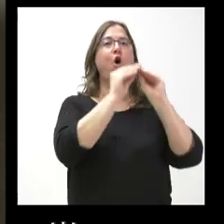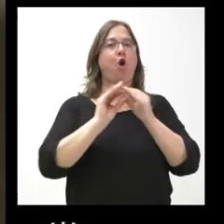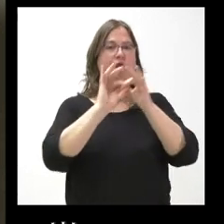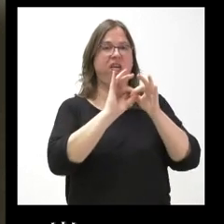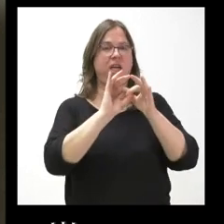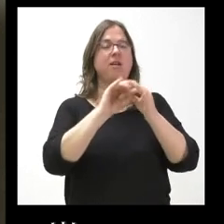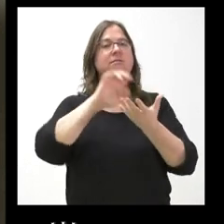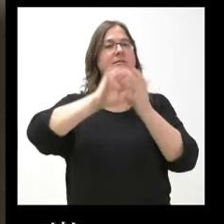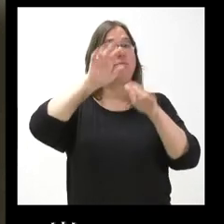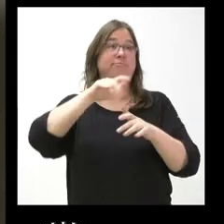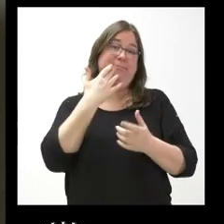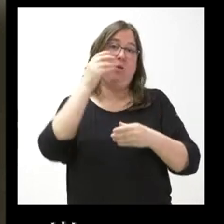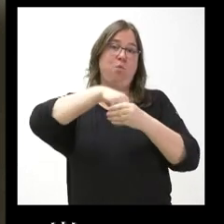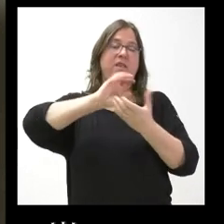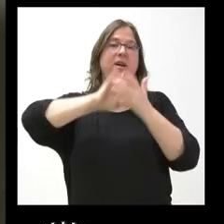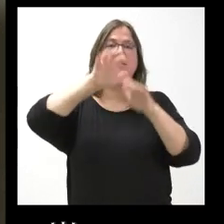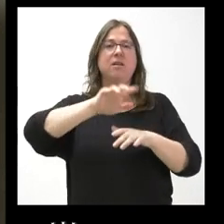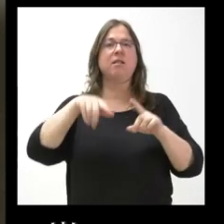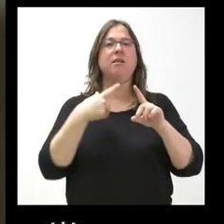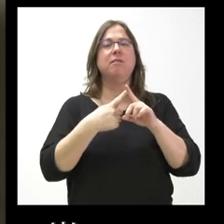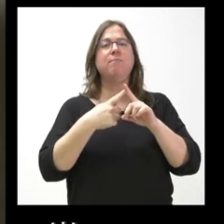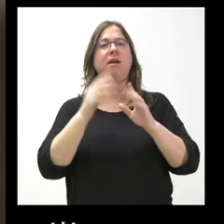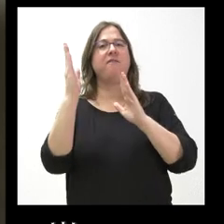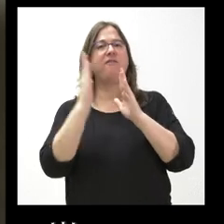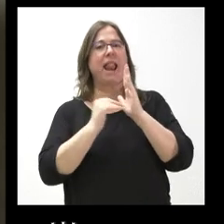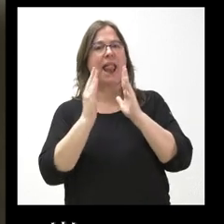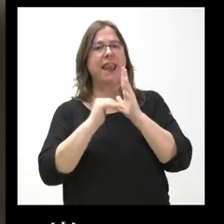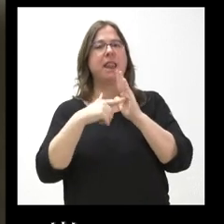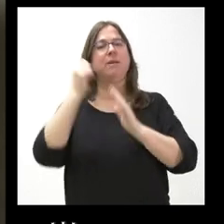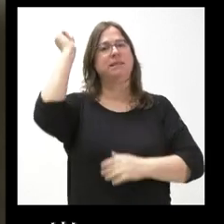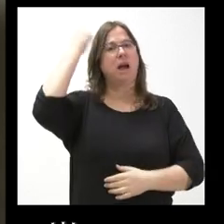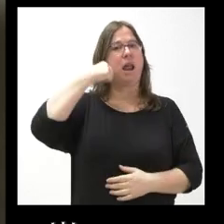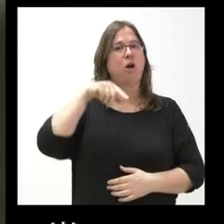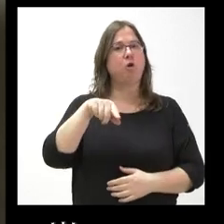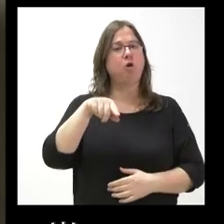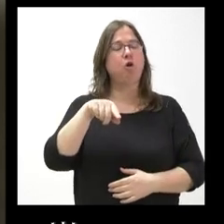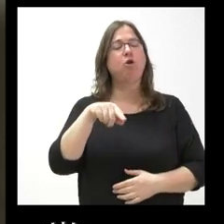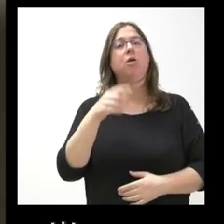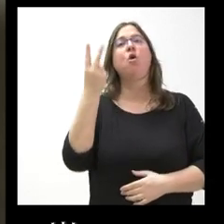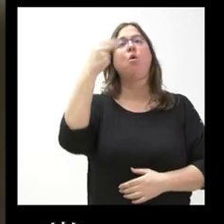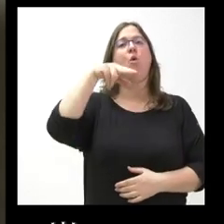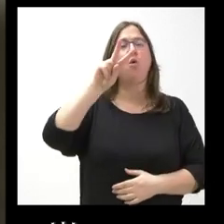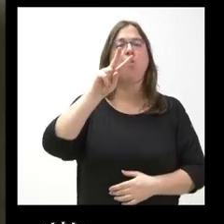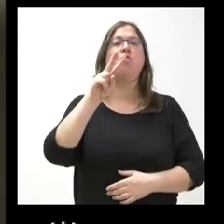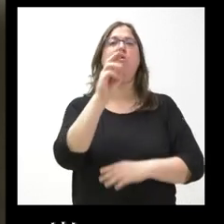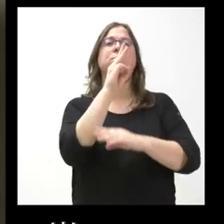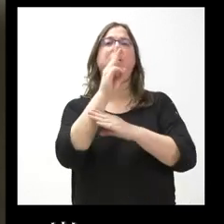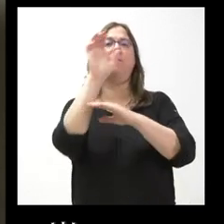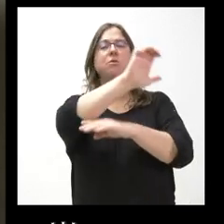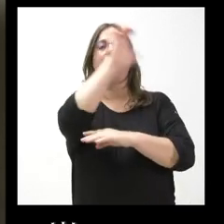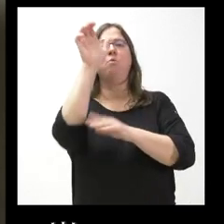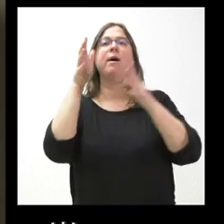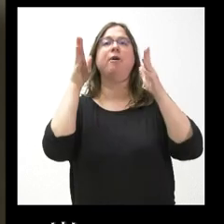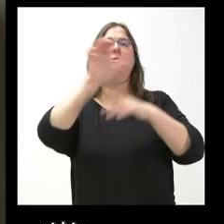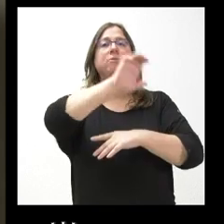de Castilla, entre ellas las de Castilla y León, además de la de Valencia y Aragón, ante la ONU, el Parlamento Europeo y el Consejo de Europa, además